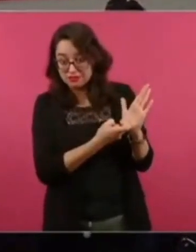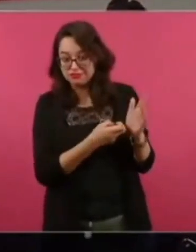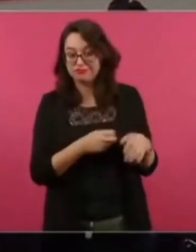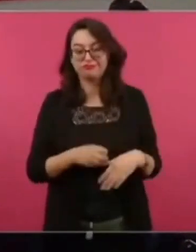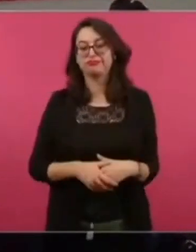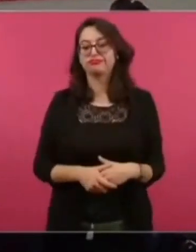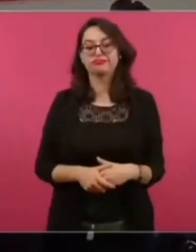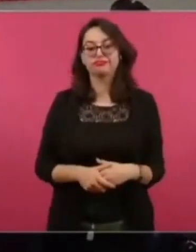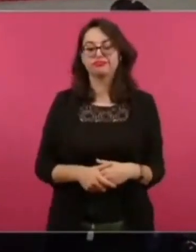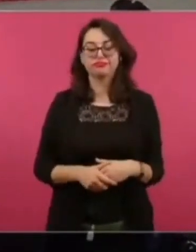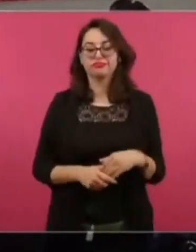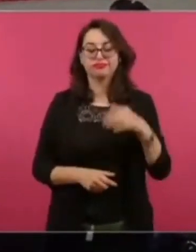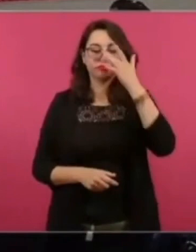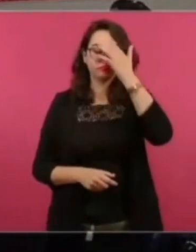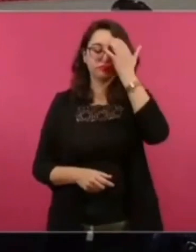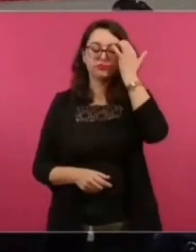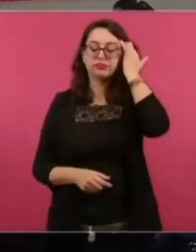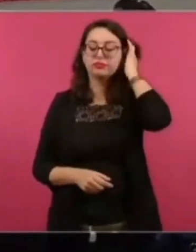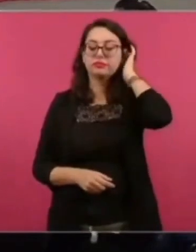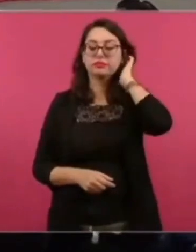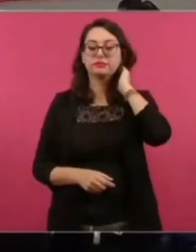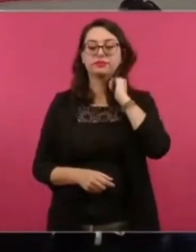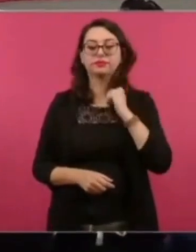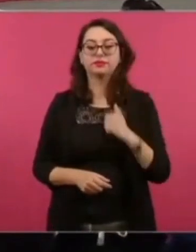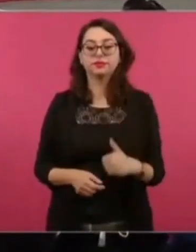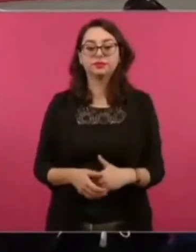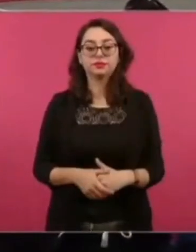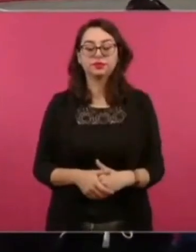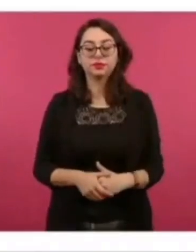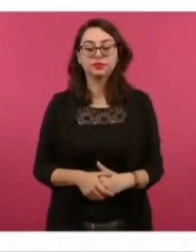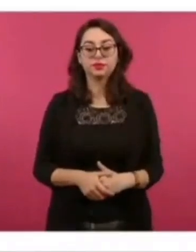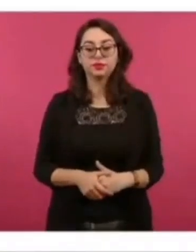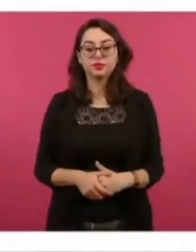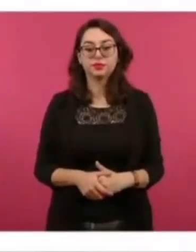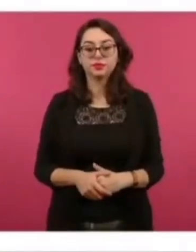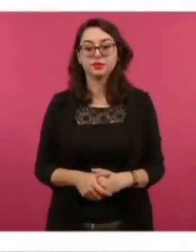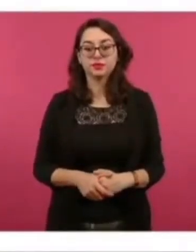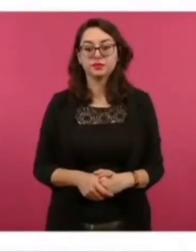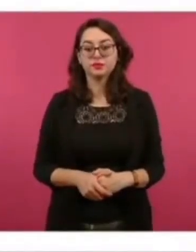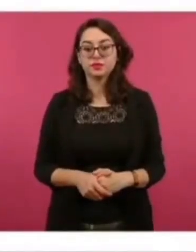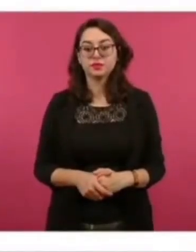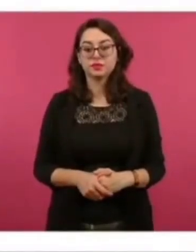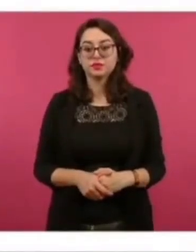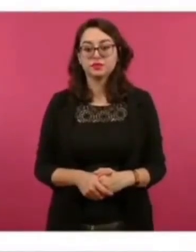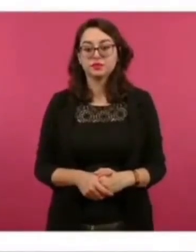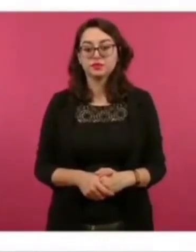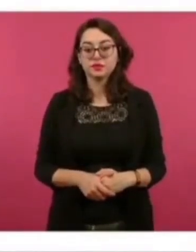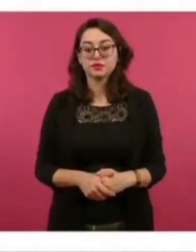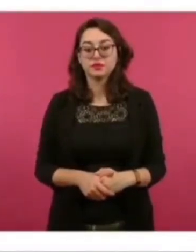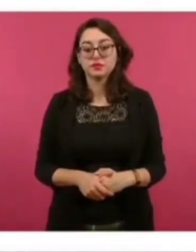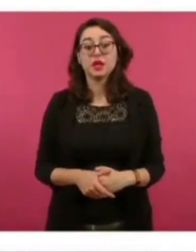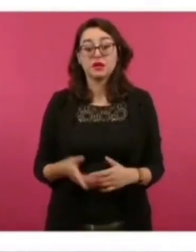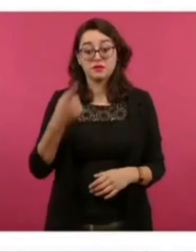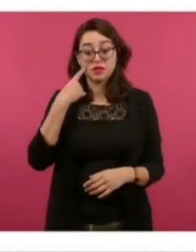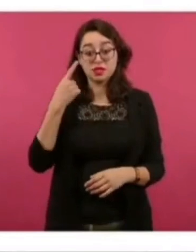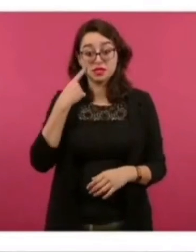en la época de Miguel de la Madrid